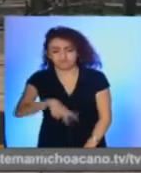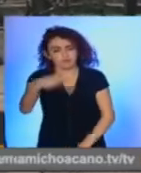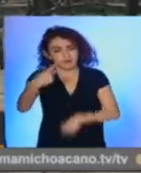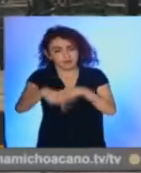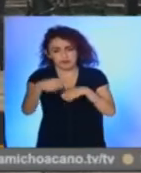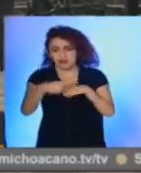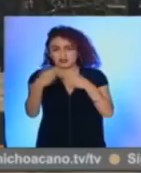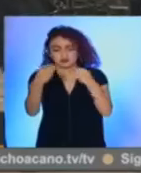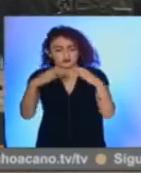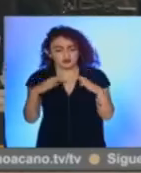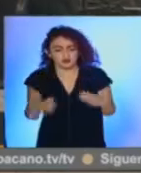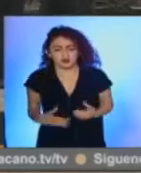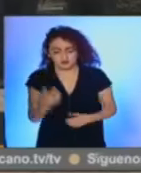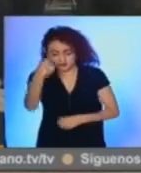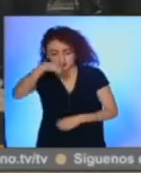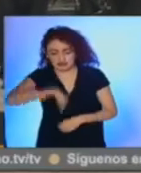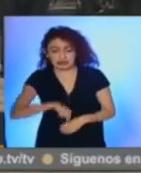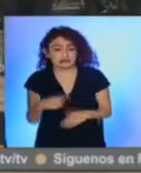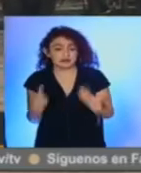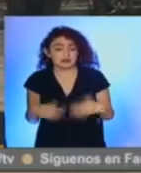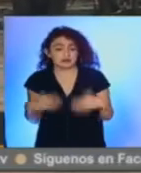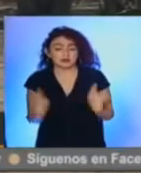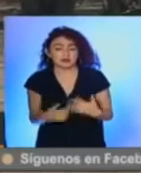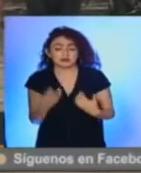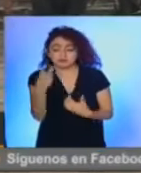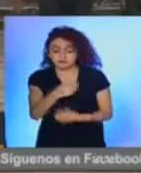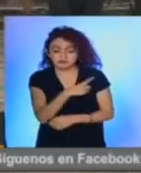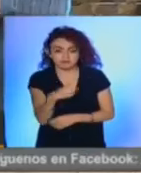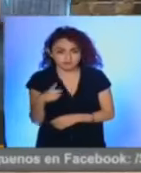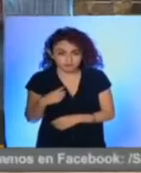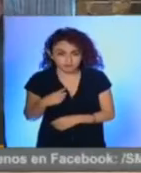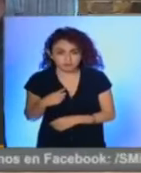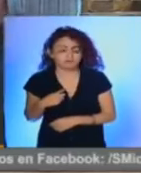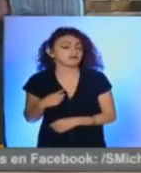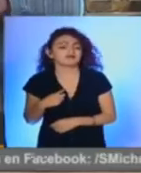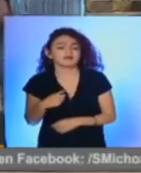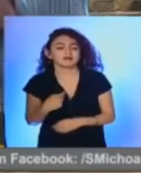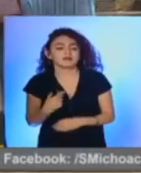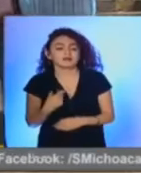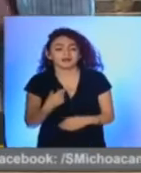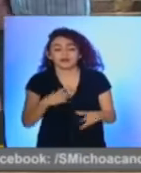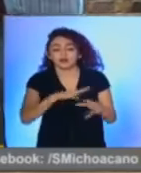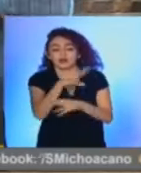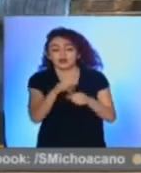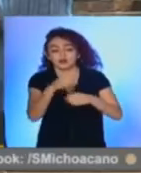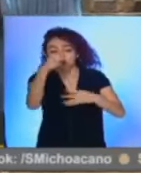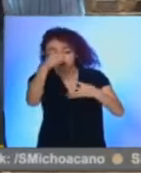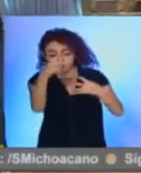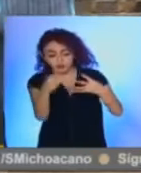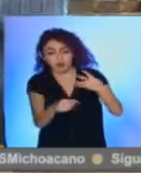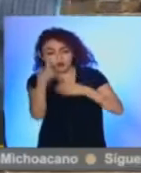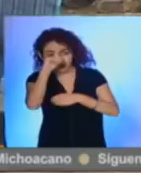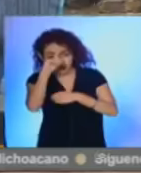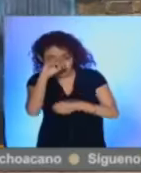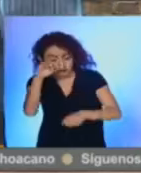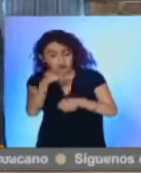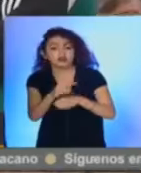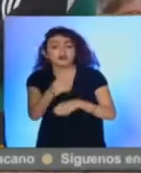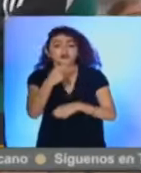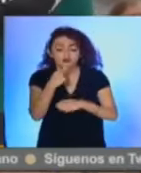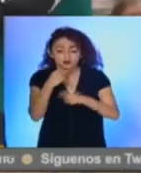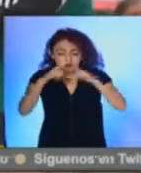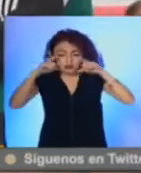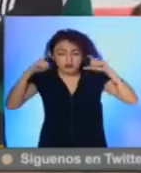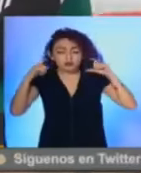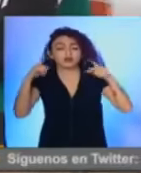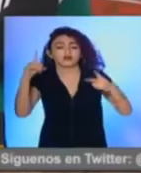el organismo humano por ello debemos aplicar todas estas recomendaciones como el uso del